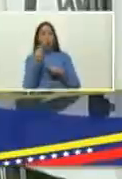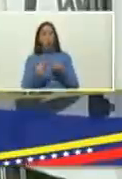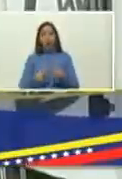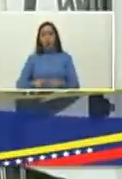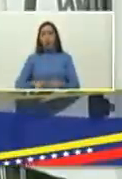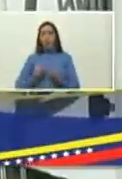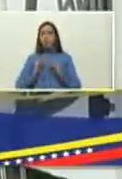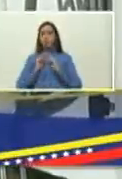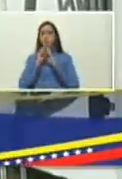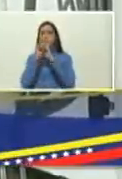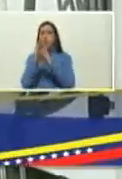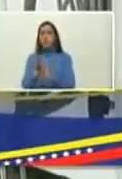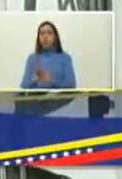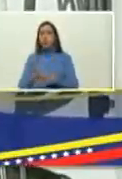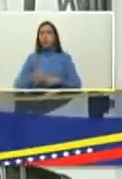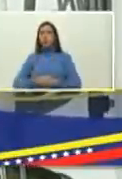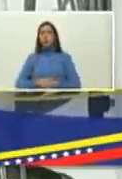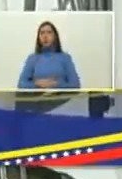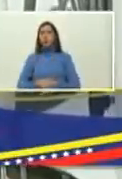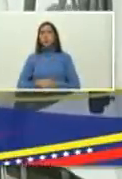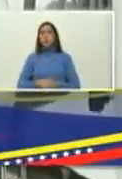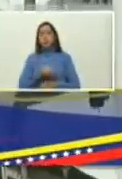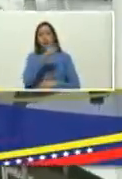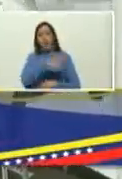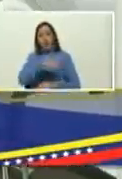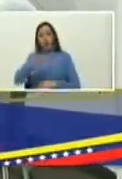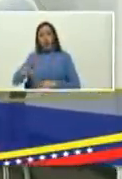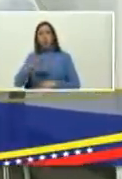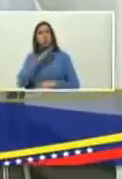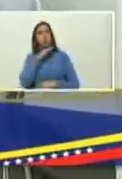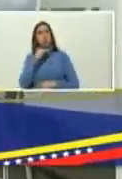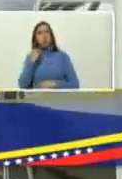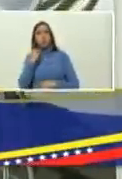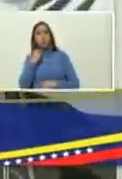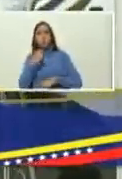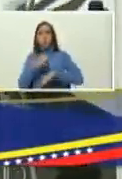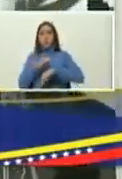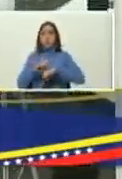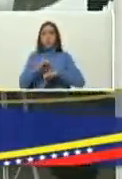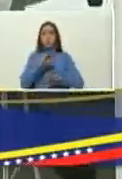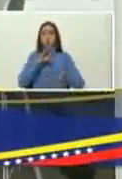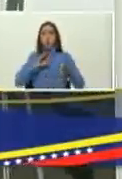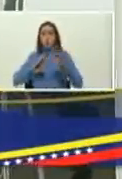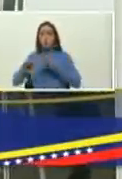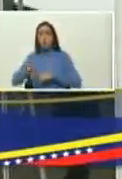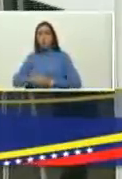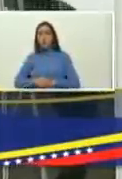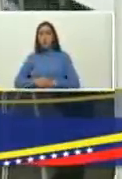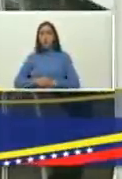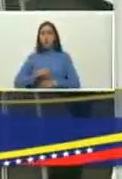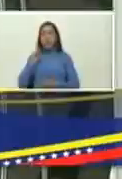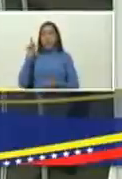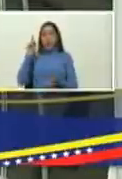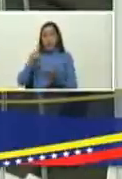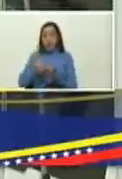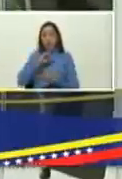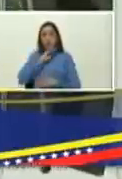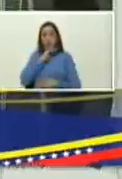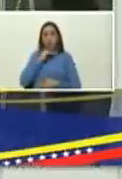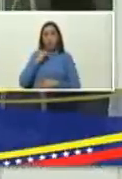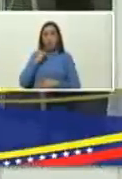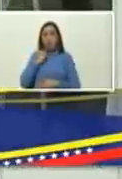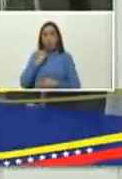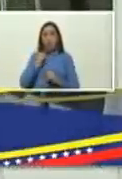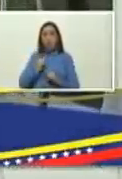respuesta a pacientes de cirugías electivas pacientes que acuden por enfermedades o